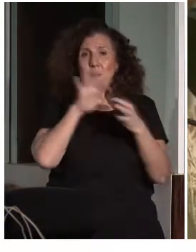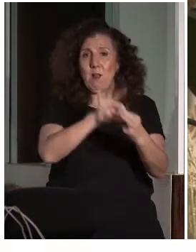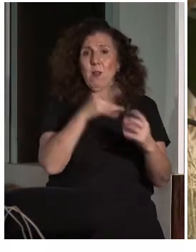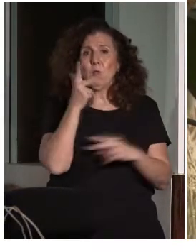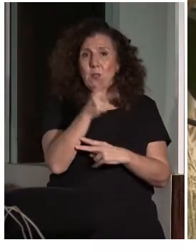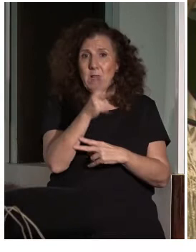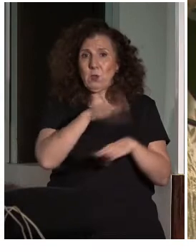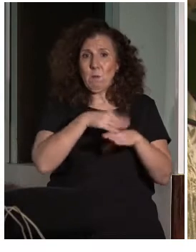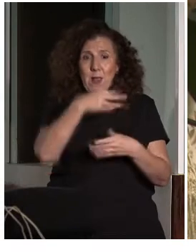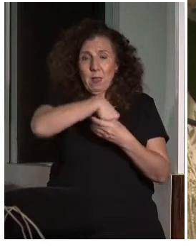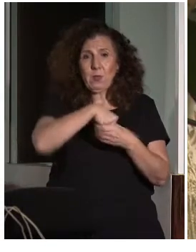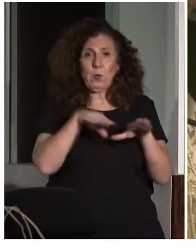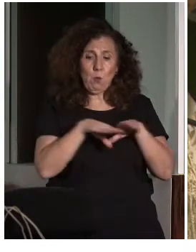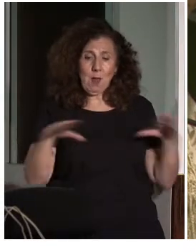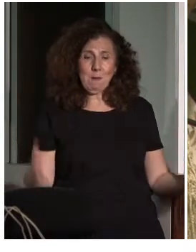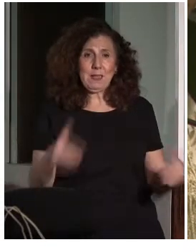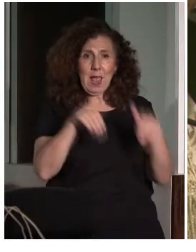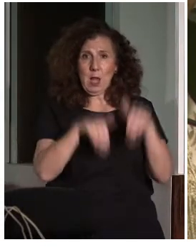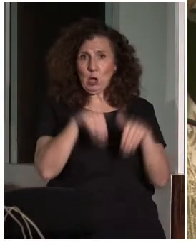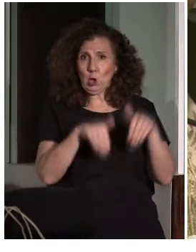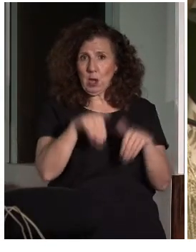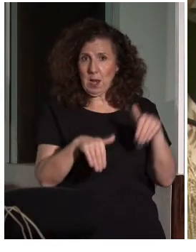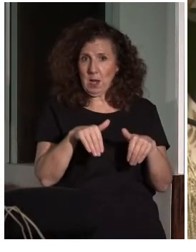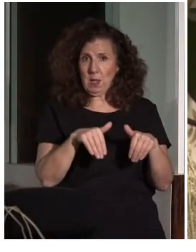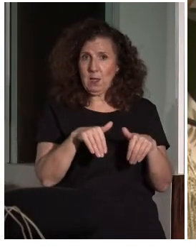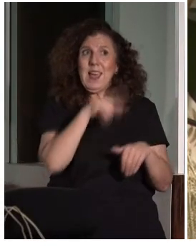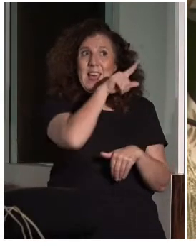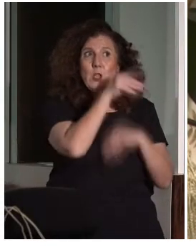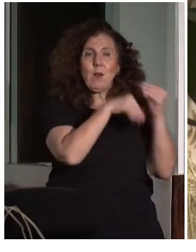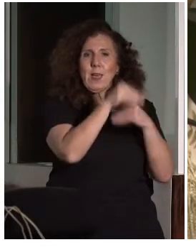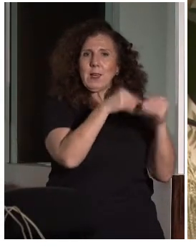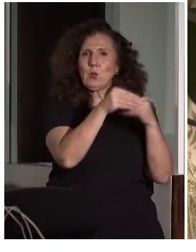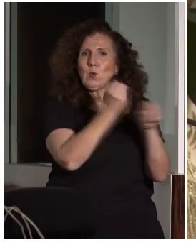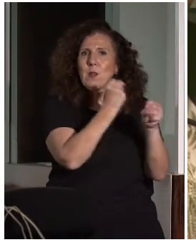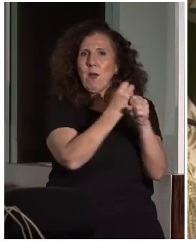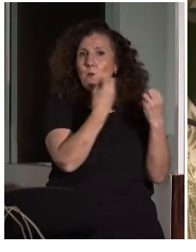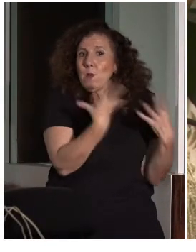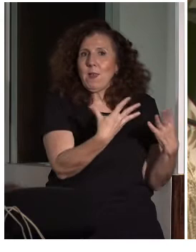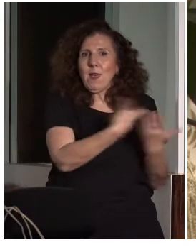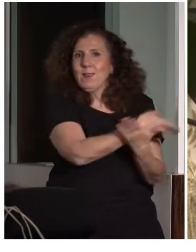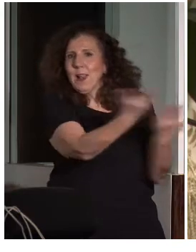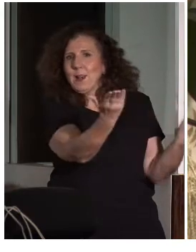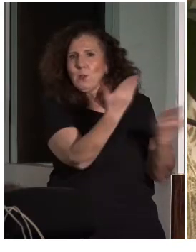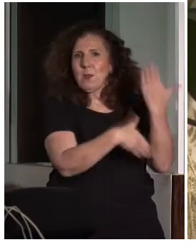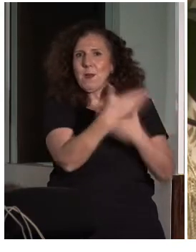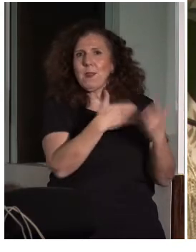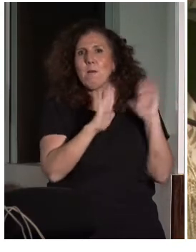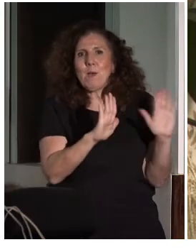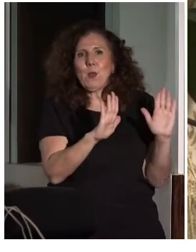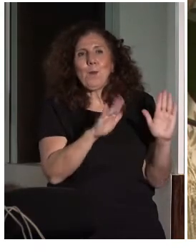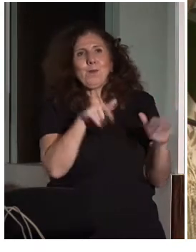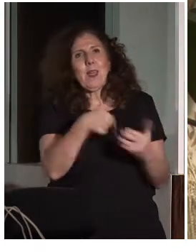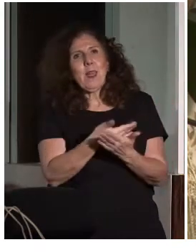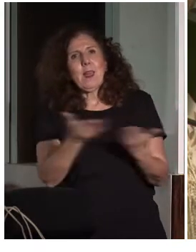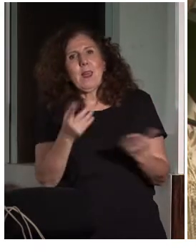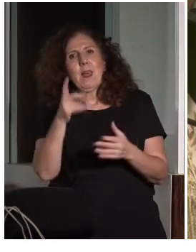parte de una mesa electoral. Habían hecho un trabajo estupendo, pero al llegar a la discapacidad intelectual y principalmente al síndrome de ley, decían que hay que